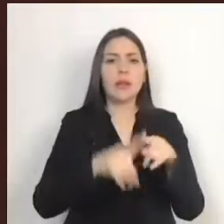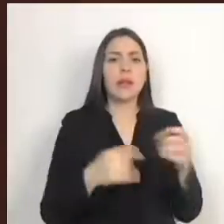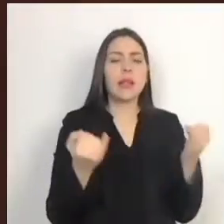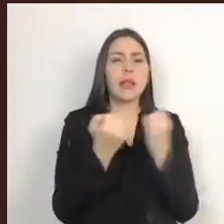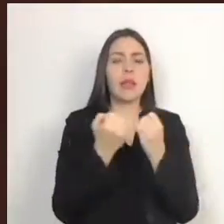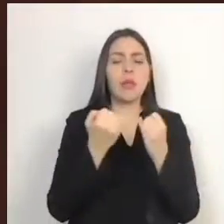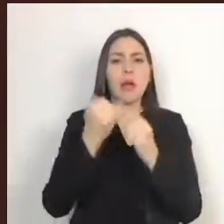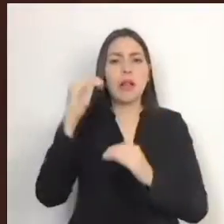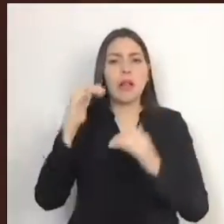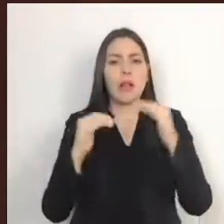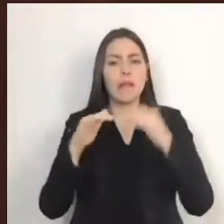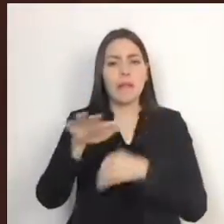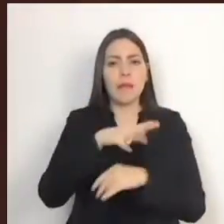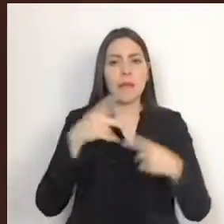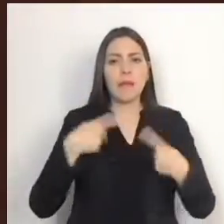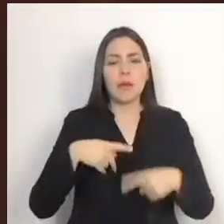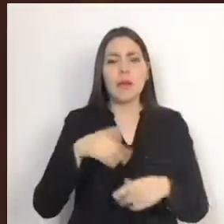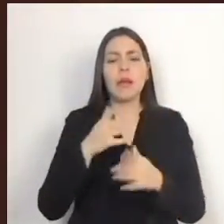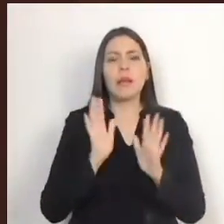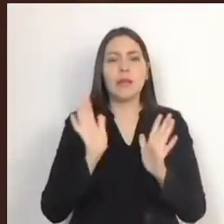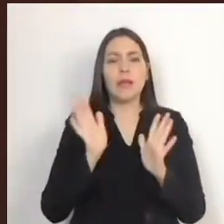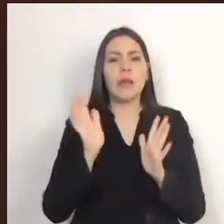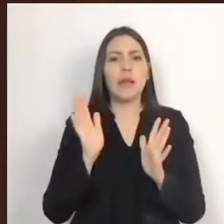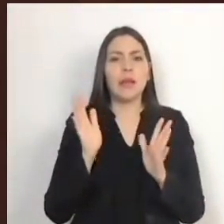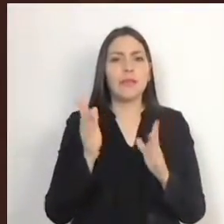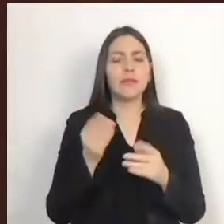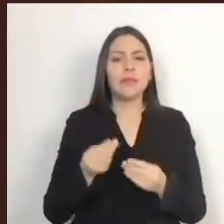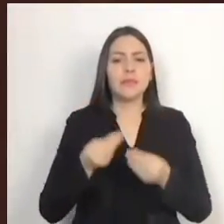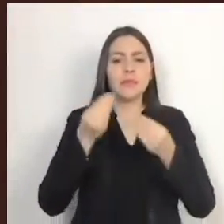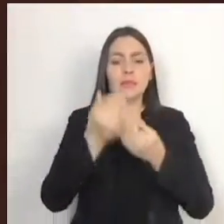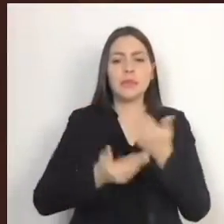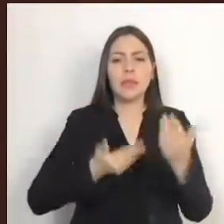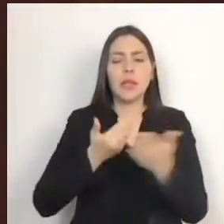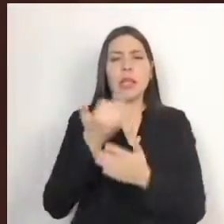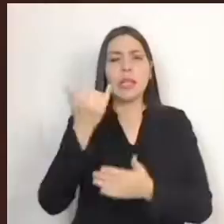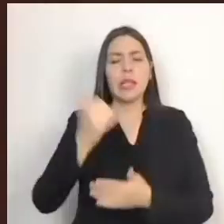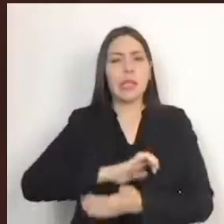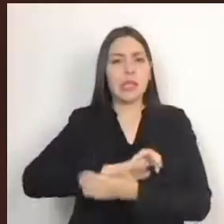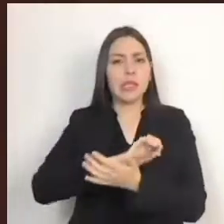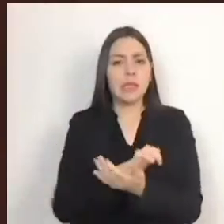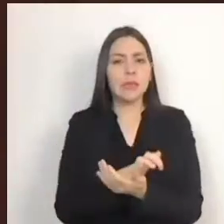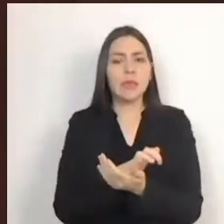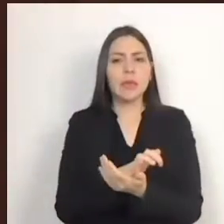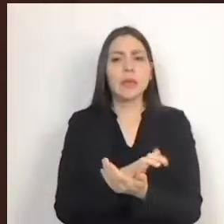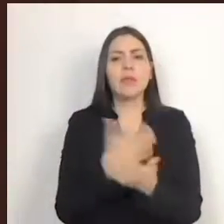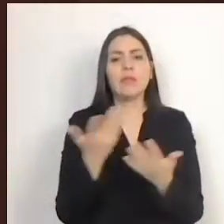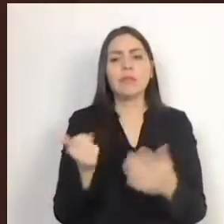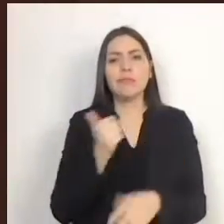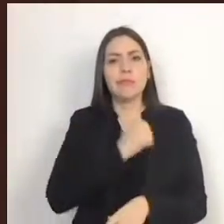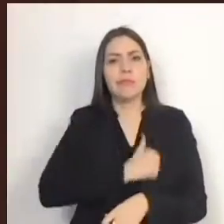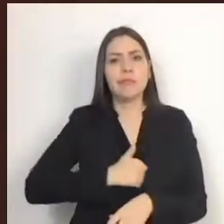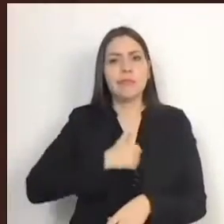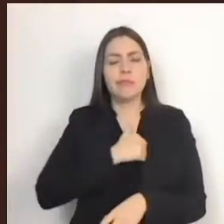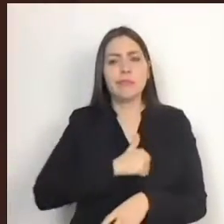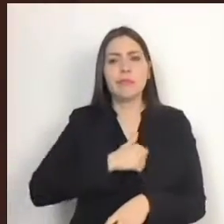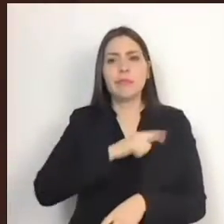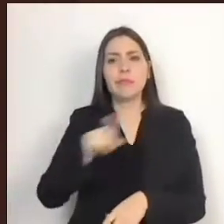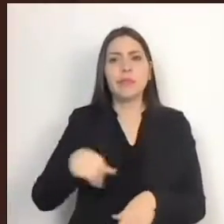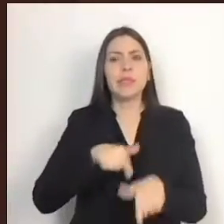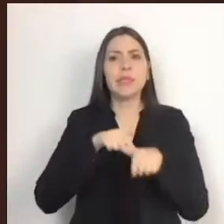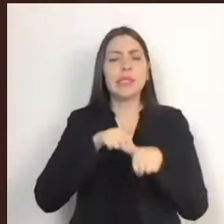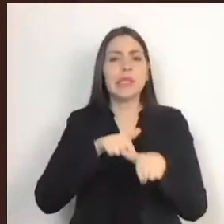que han sido sometidos y la discriminación estructural a la que desafortunadamente continúan